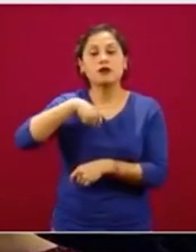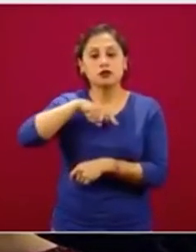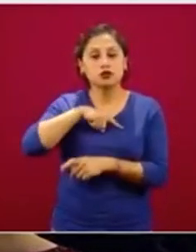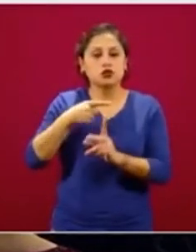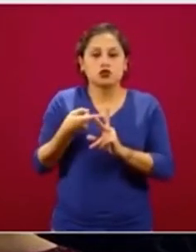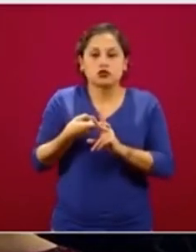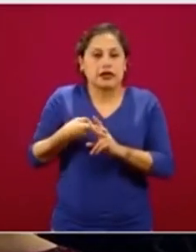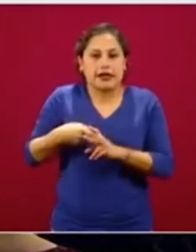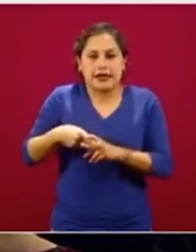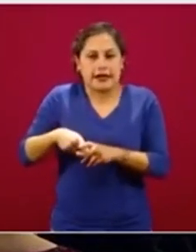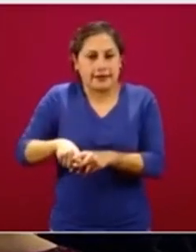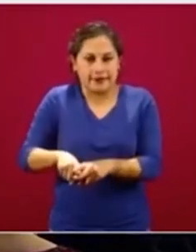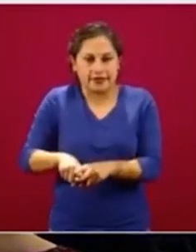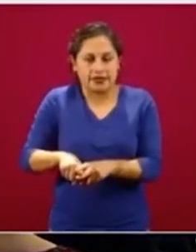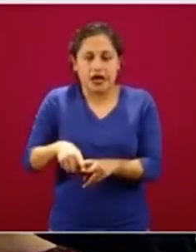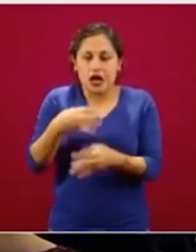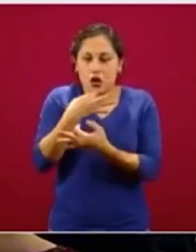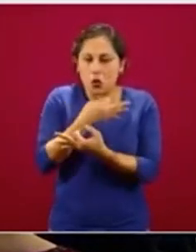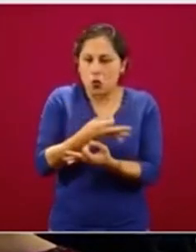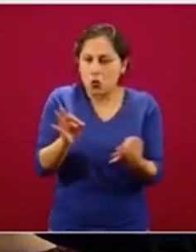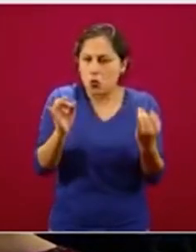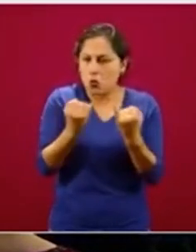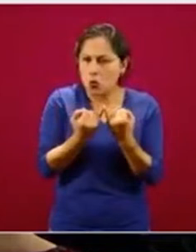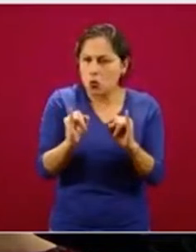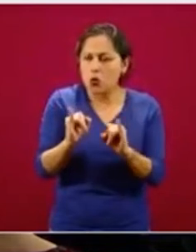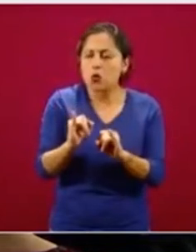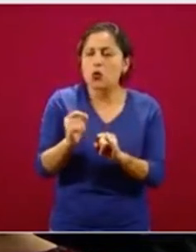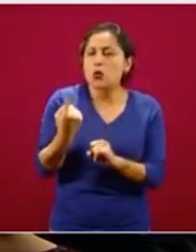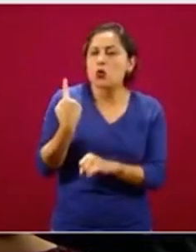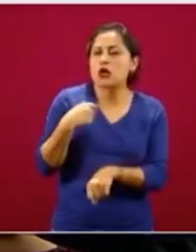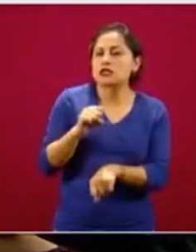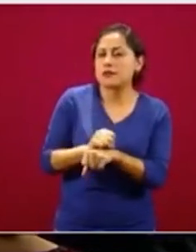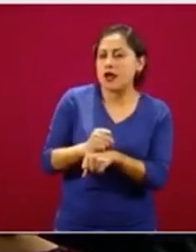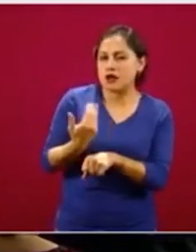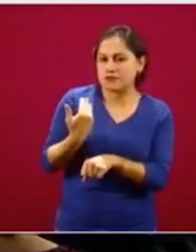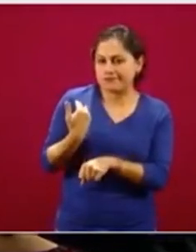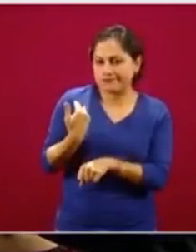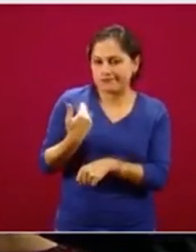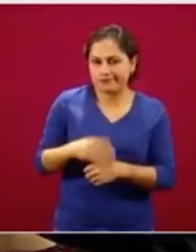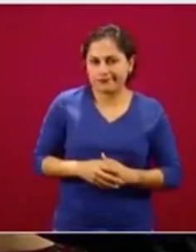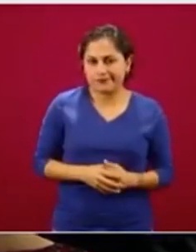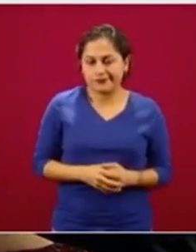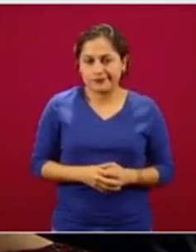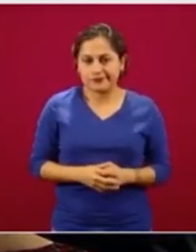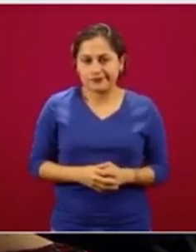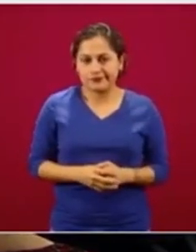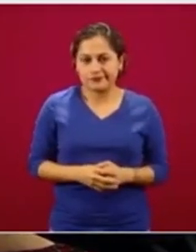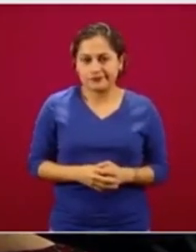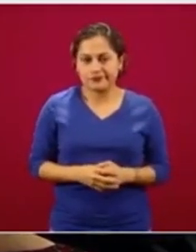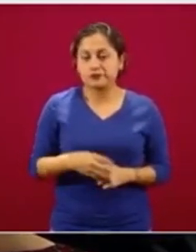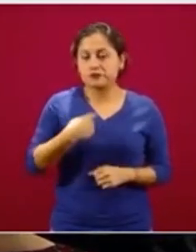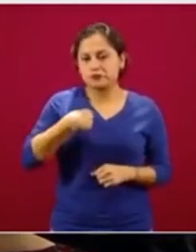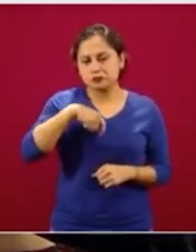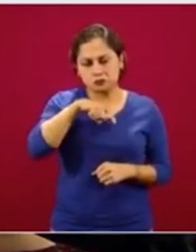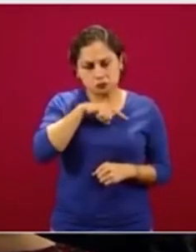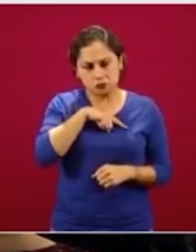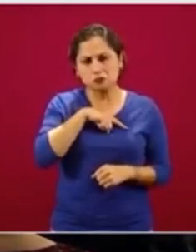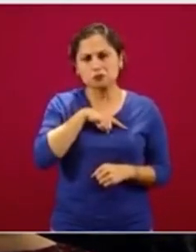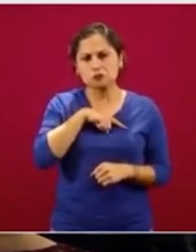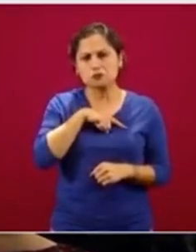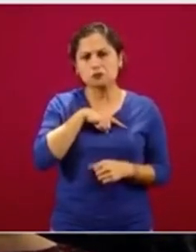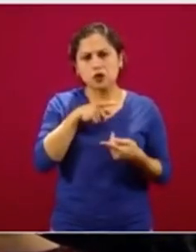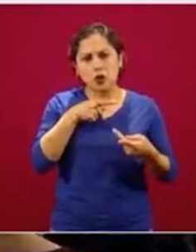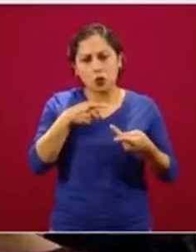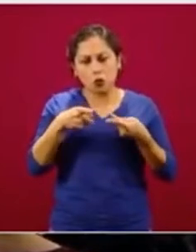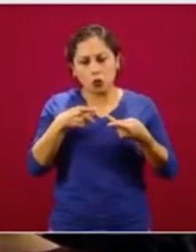anunciamos hace una semana y días y hemos estado trabajando en todo lo necesario